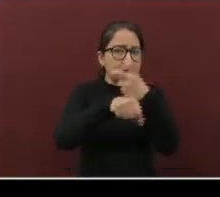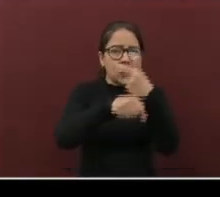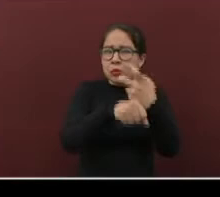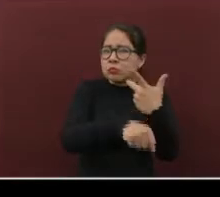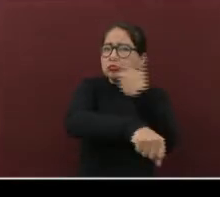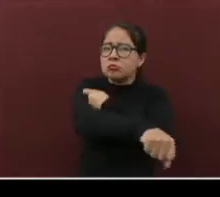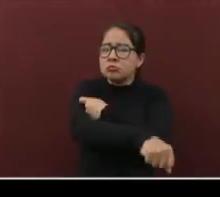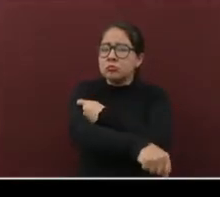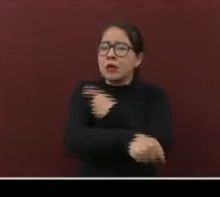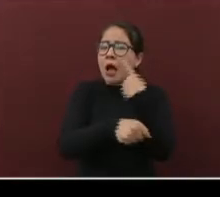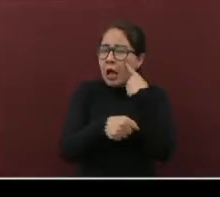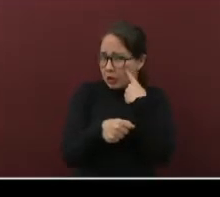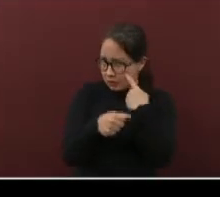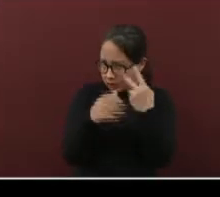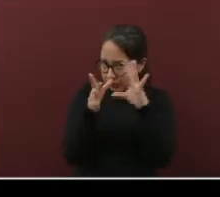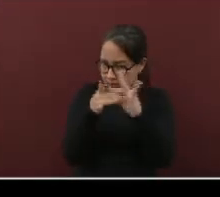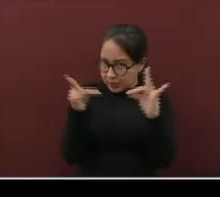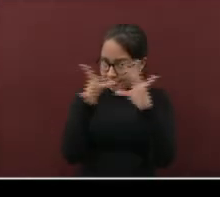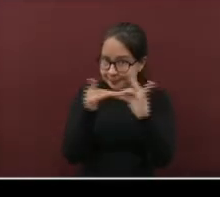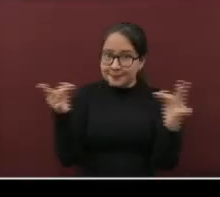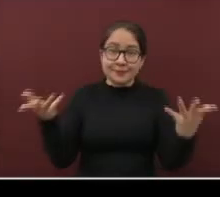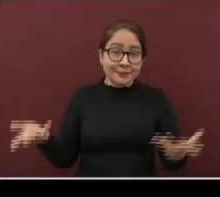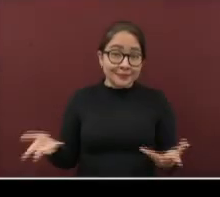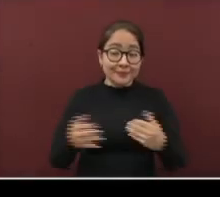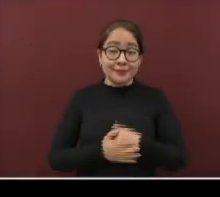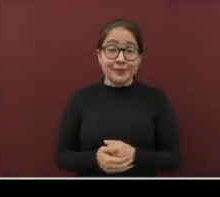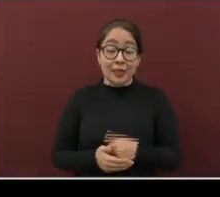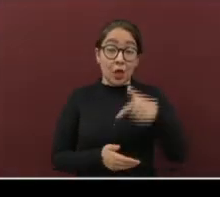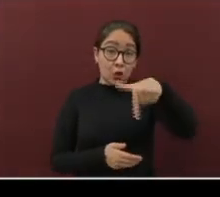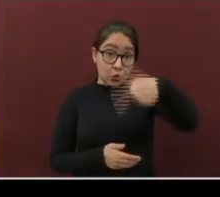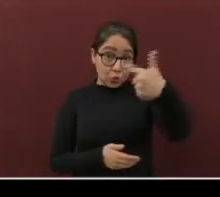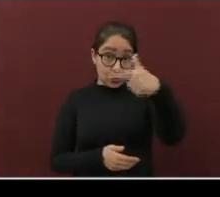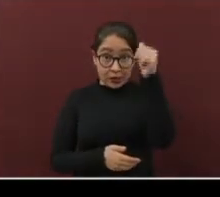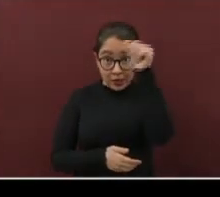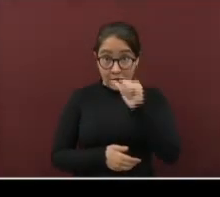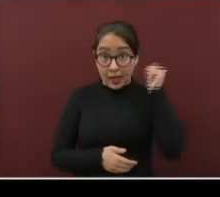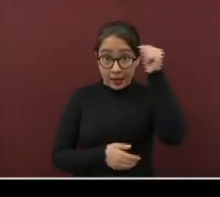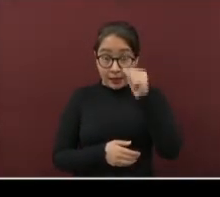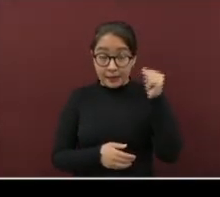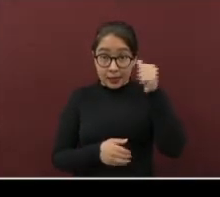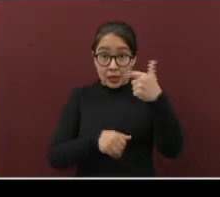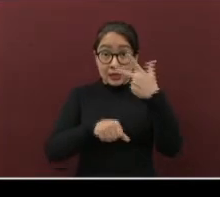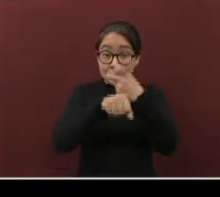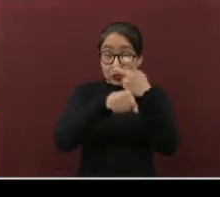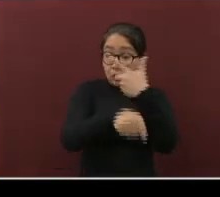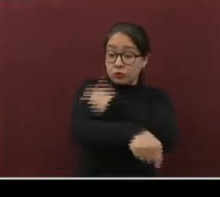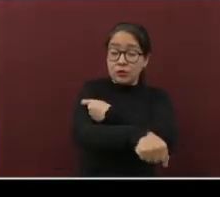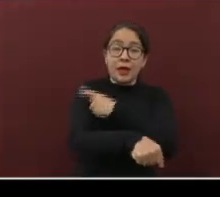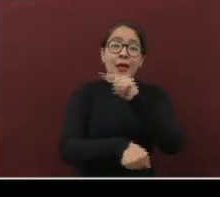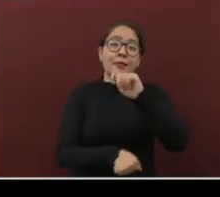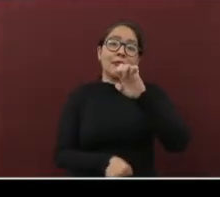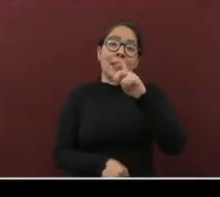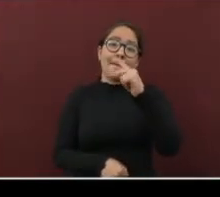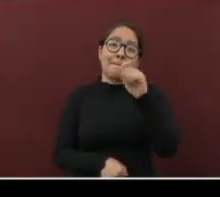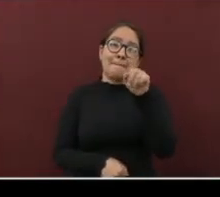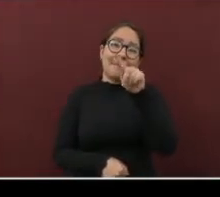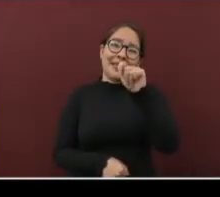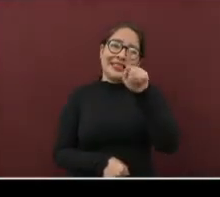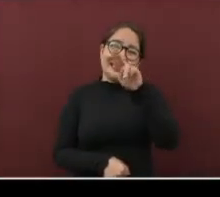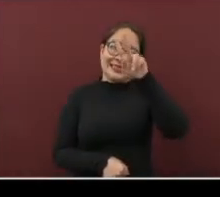queda de la siguiente manera, escuchen ustedes. El día 12, en Tepecintla, Tancoco,